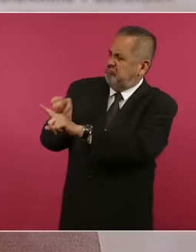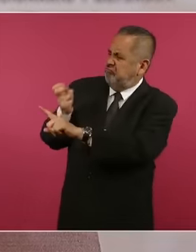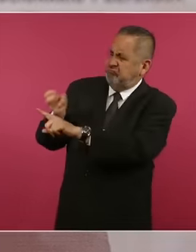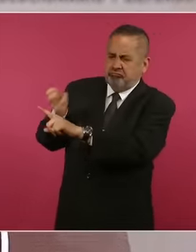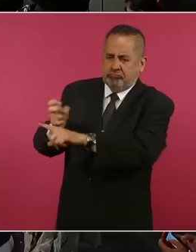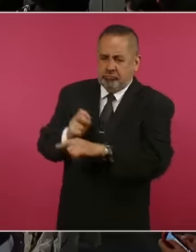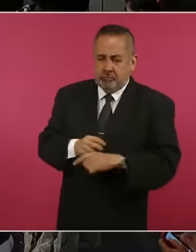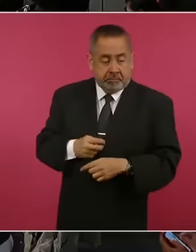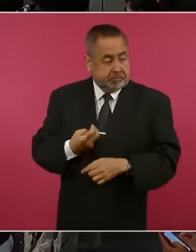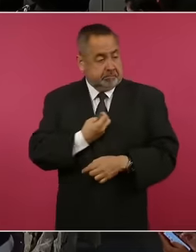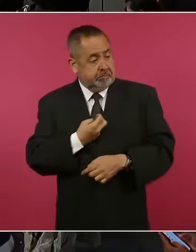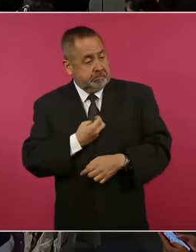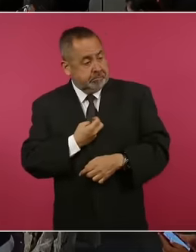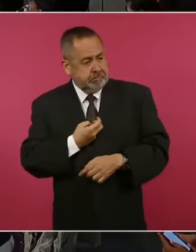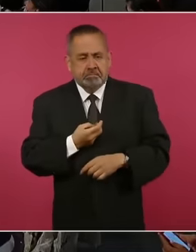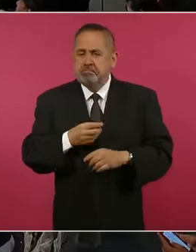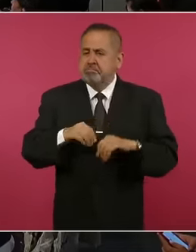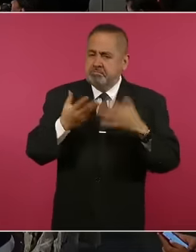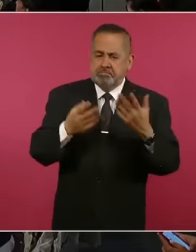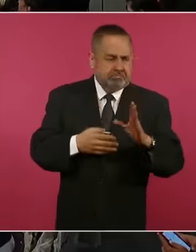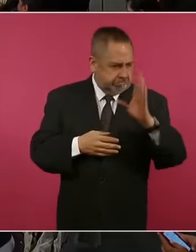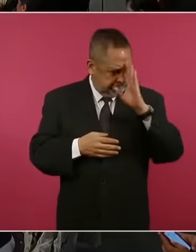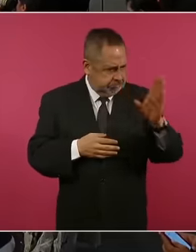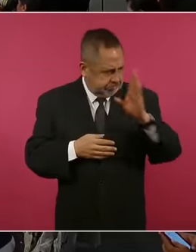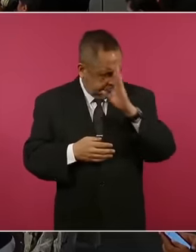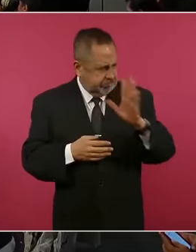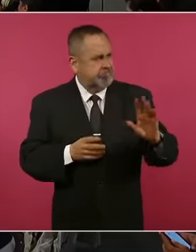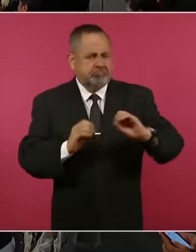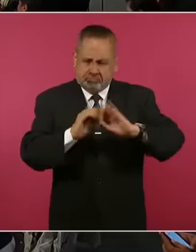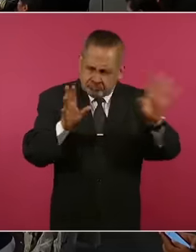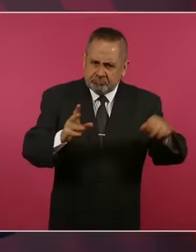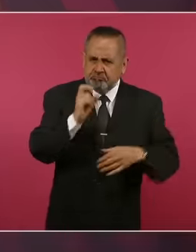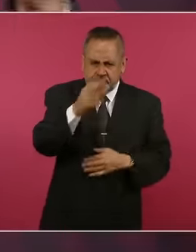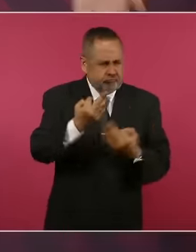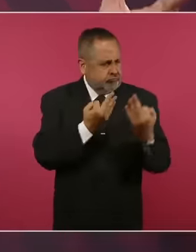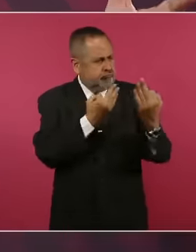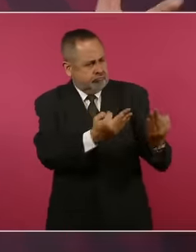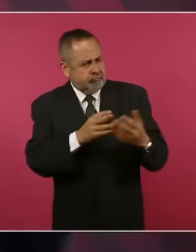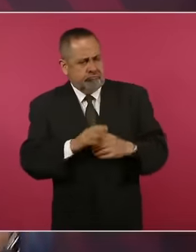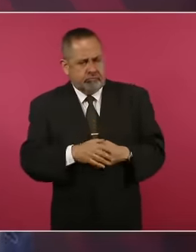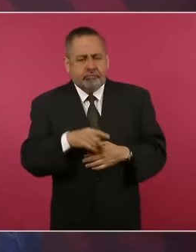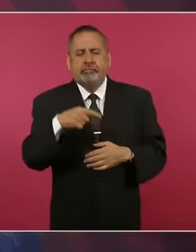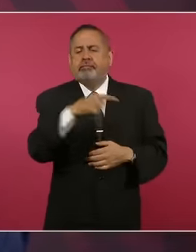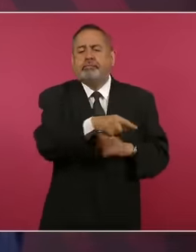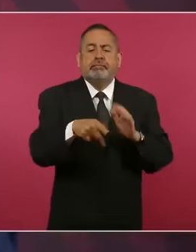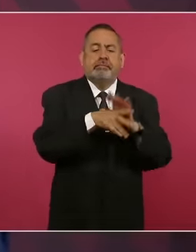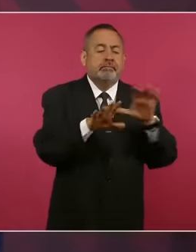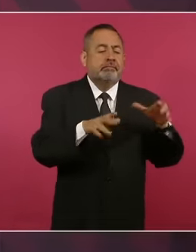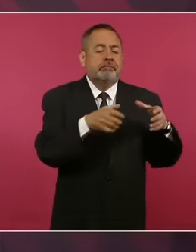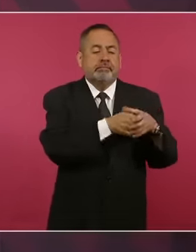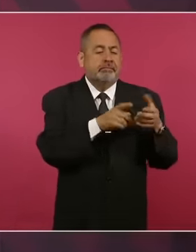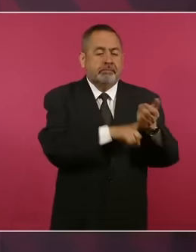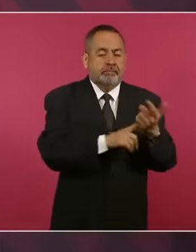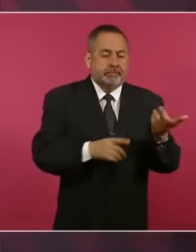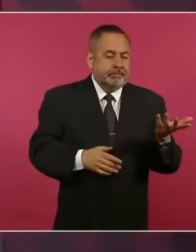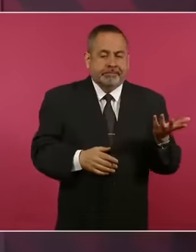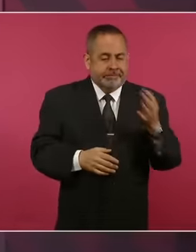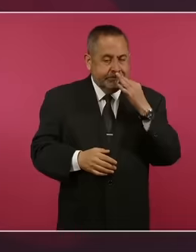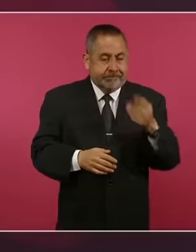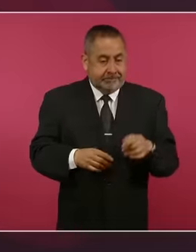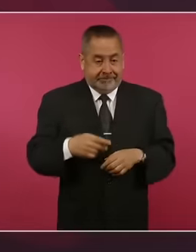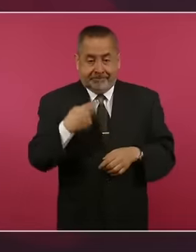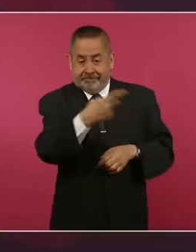expresa como lo que es un periódico del conservadurismo. No hay un solo